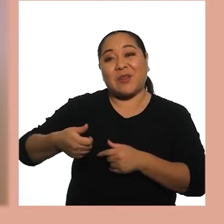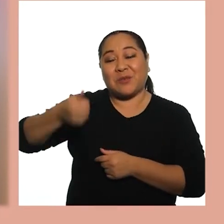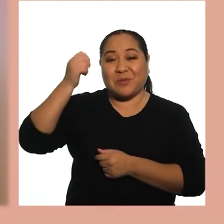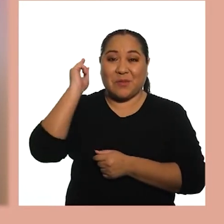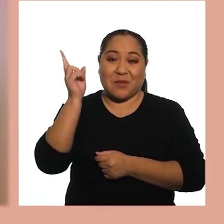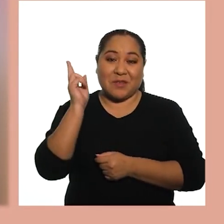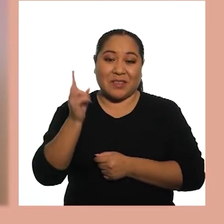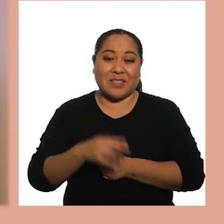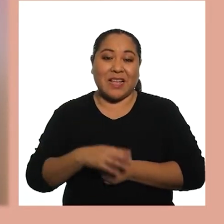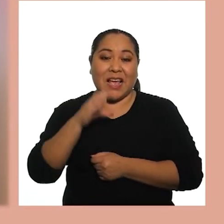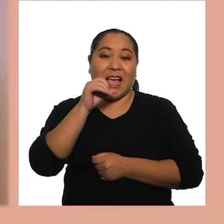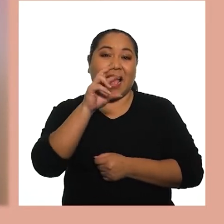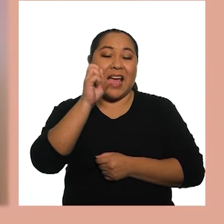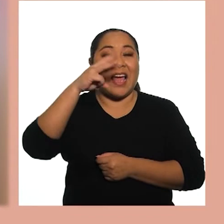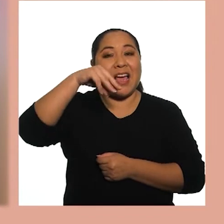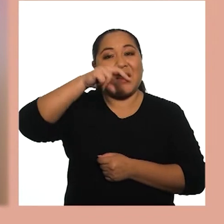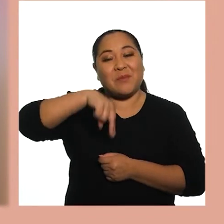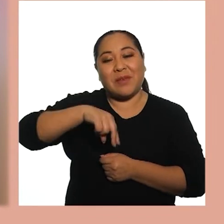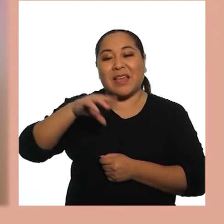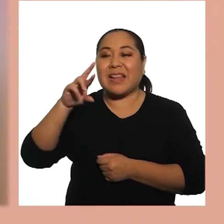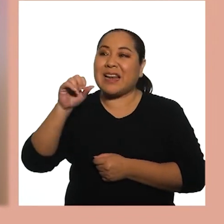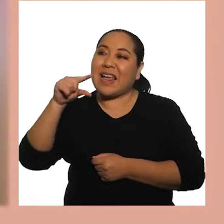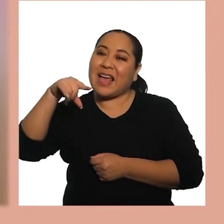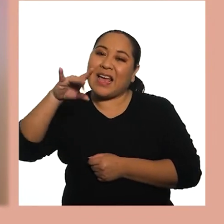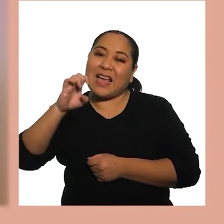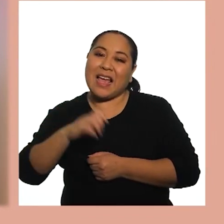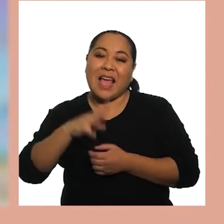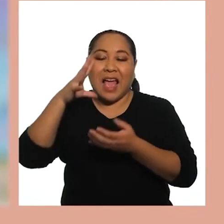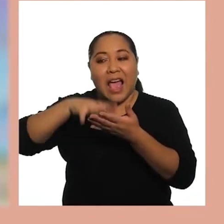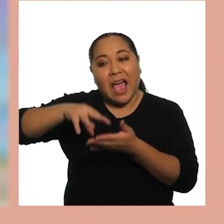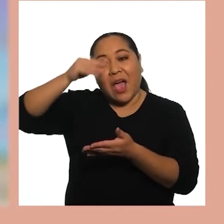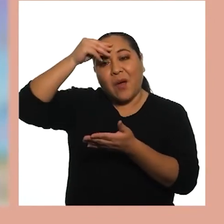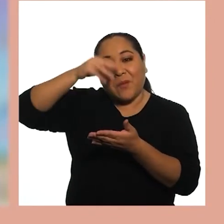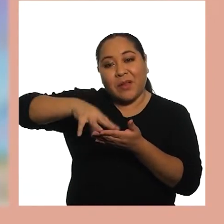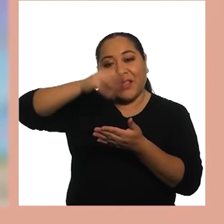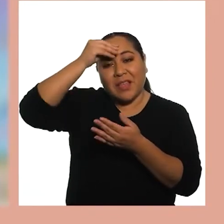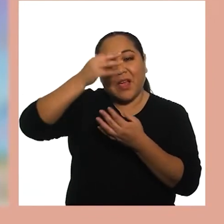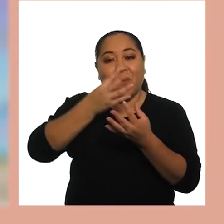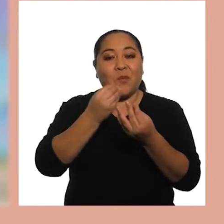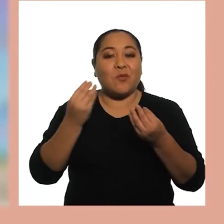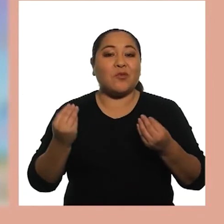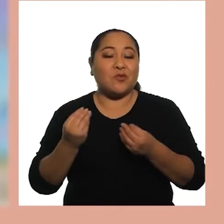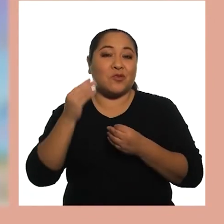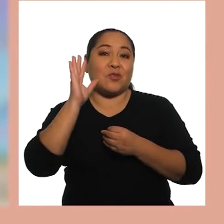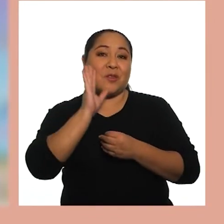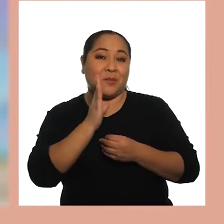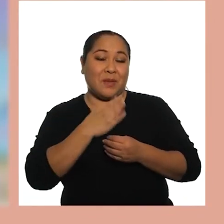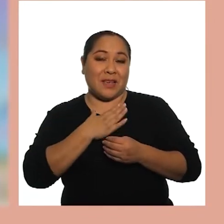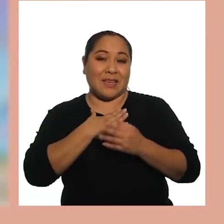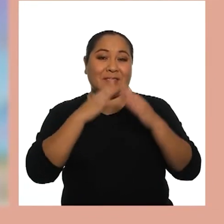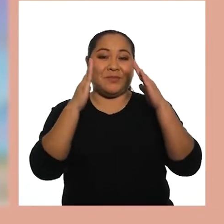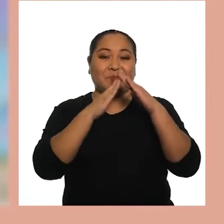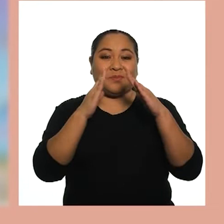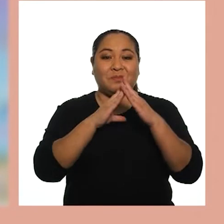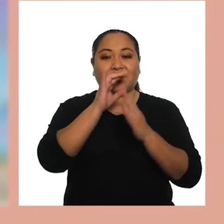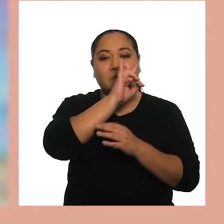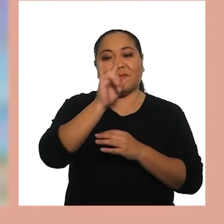Por mis tutoras Carmen Y Raquel Aprendí mucho Desde casa